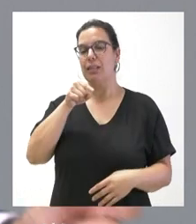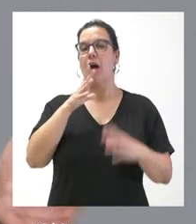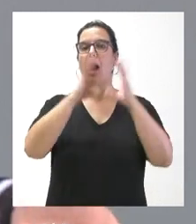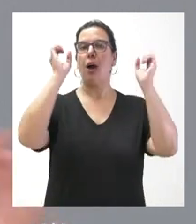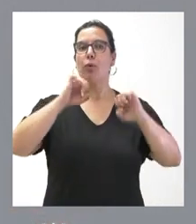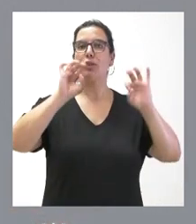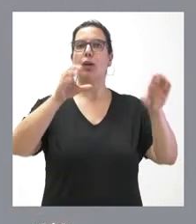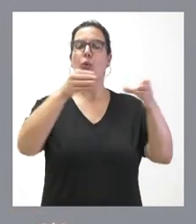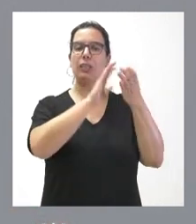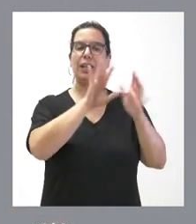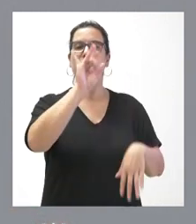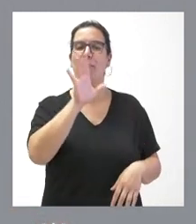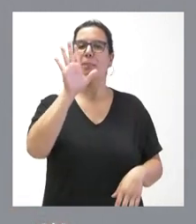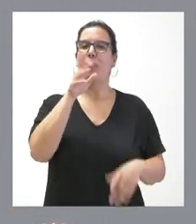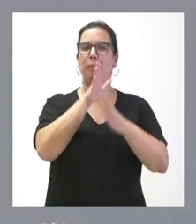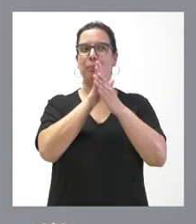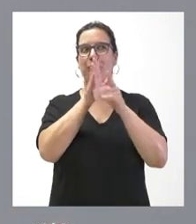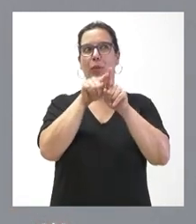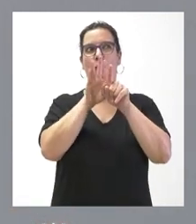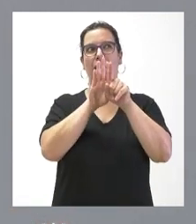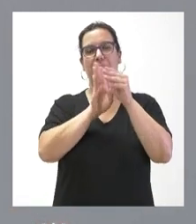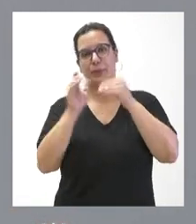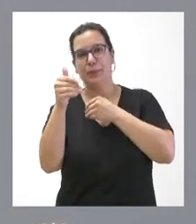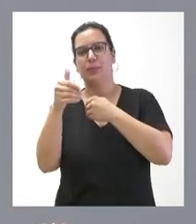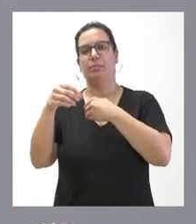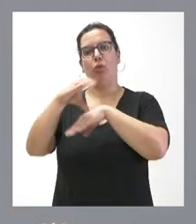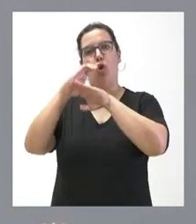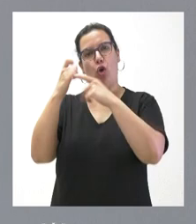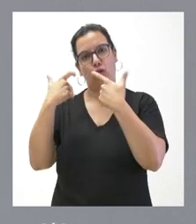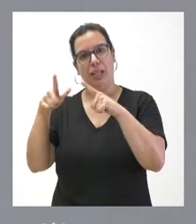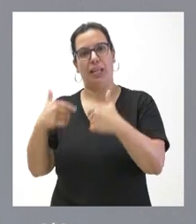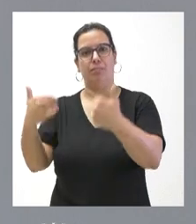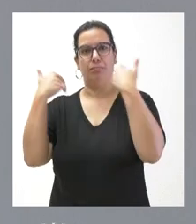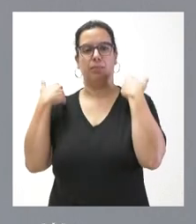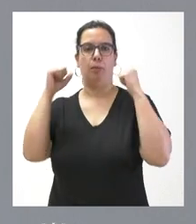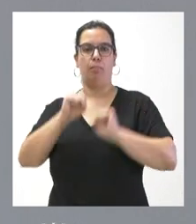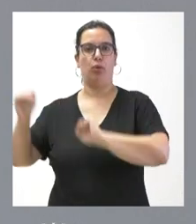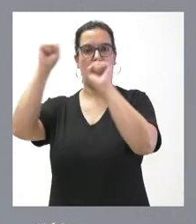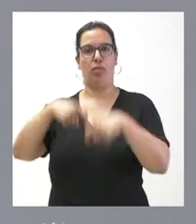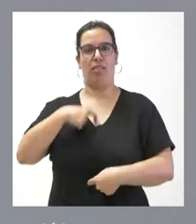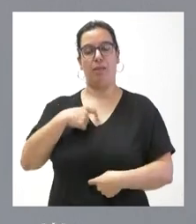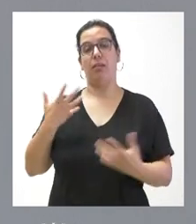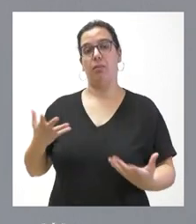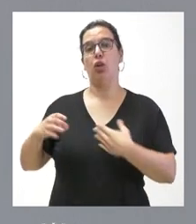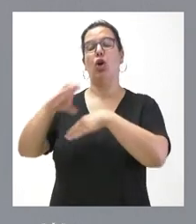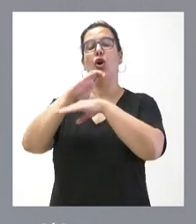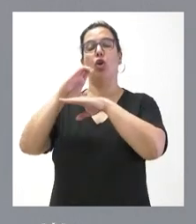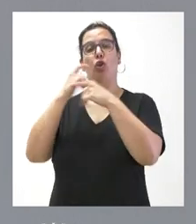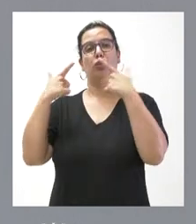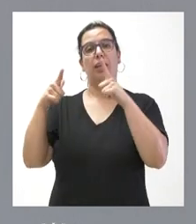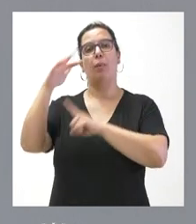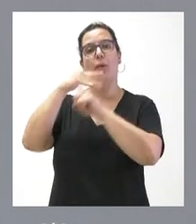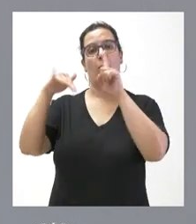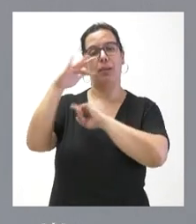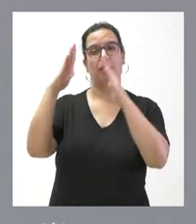Junta de Castilla y León, sí, pero a través de la Consejería con competencias en protección civil, que en este caso es la Consejería de Medio Ambiente, Vivienda y Ordenación del Territorio.